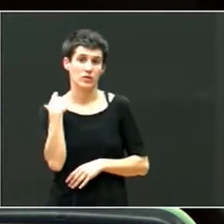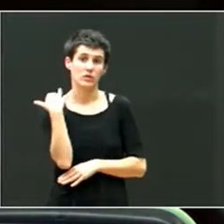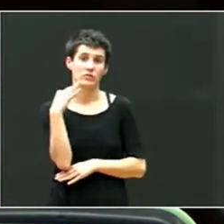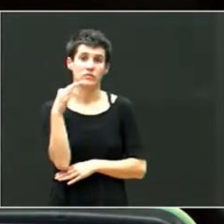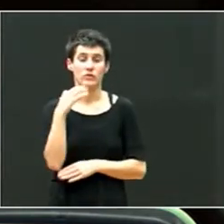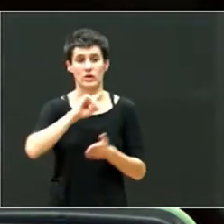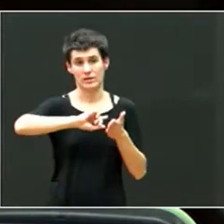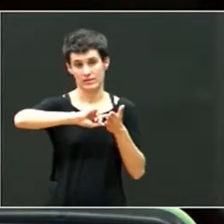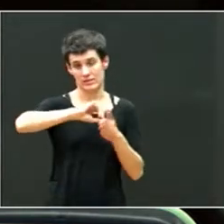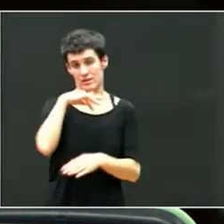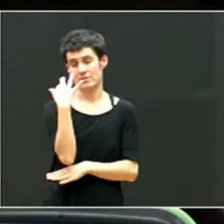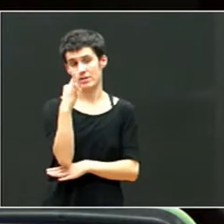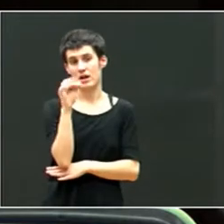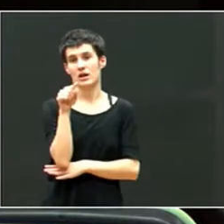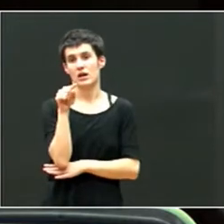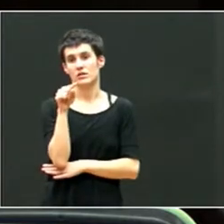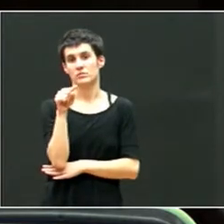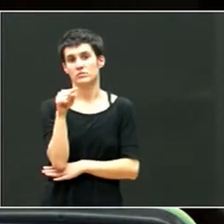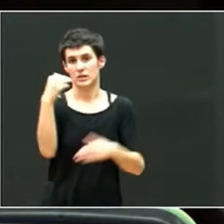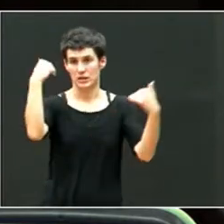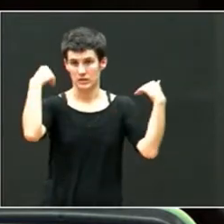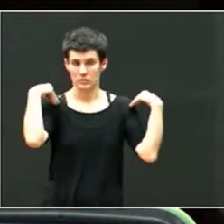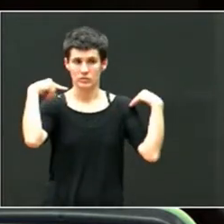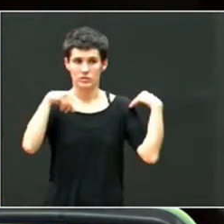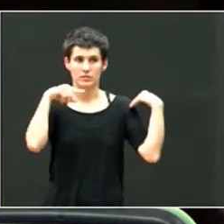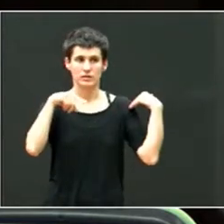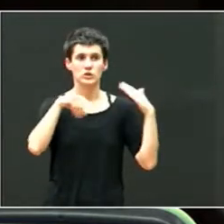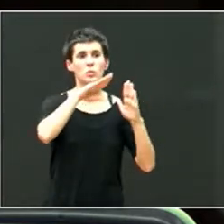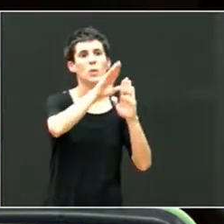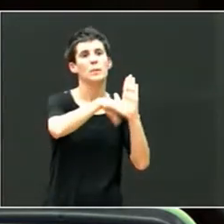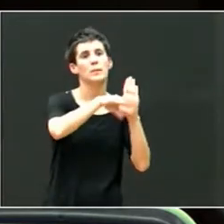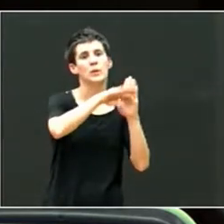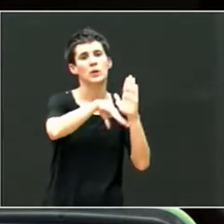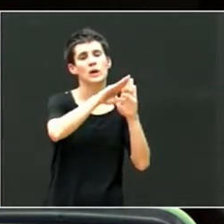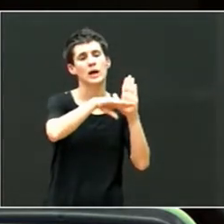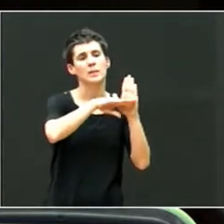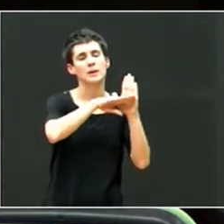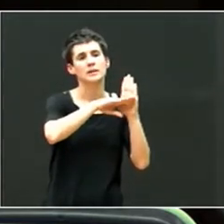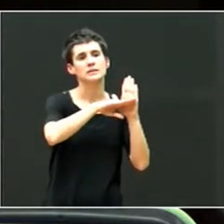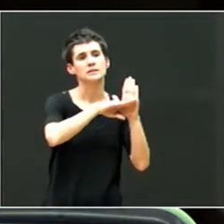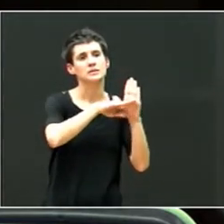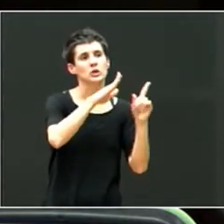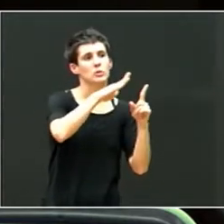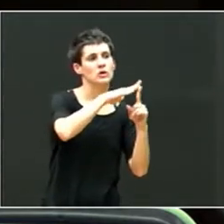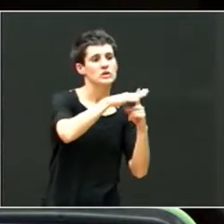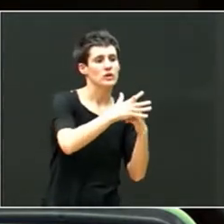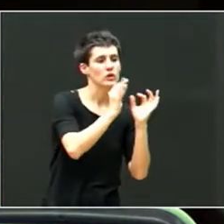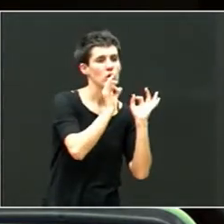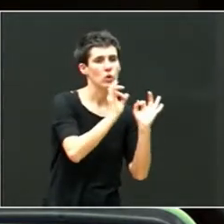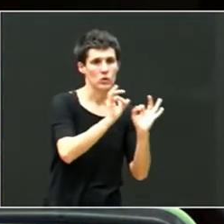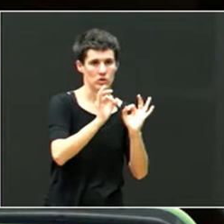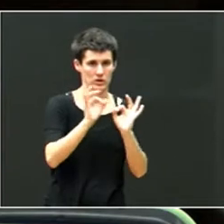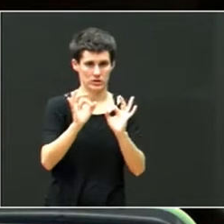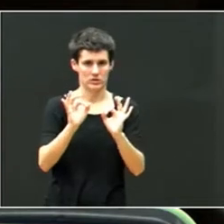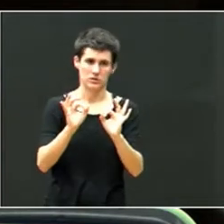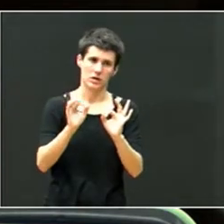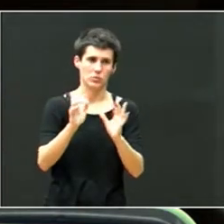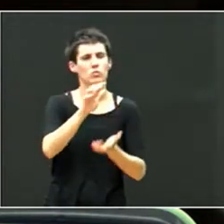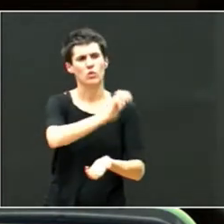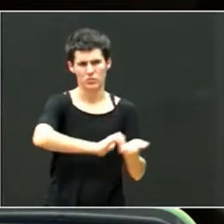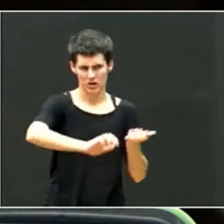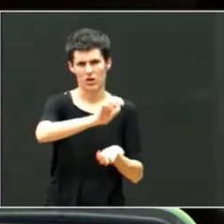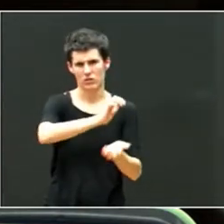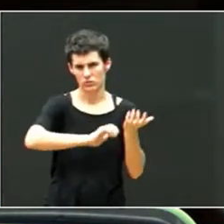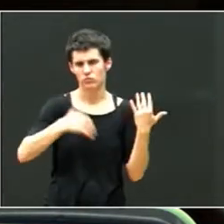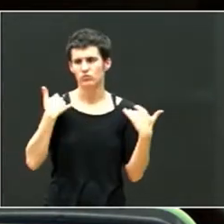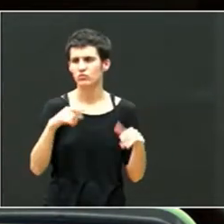Servicio de Infancia, es lo que ya serían los programas de supervisión específica para casos concretos ya muy complicados. Habéis hablado aquí de